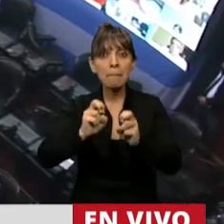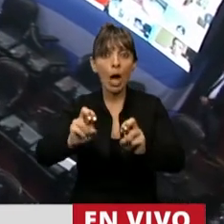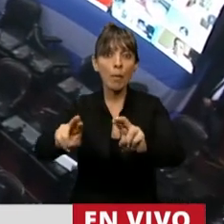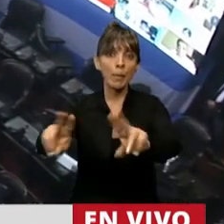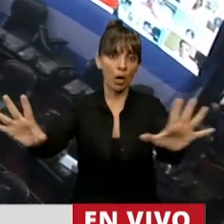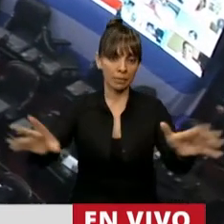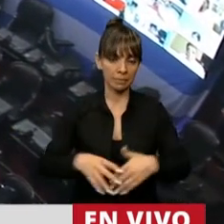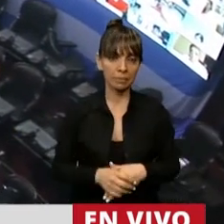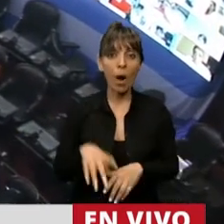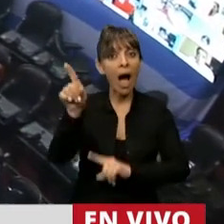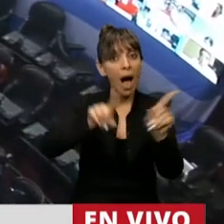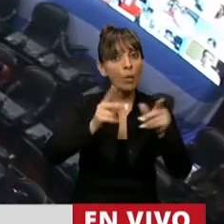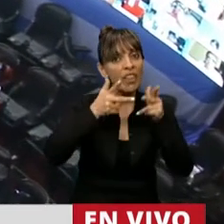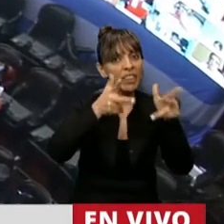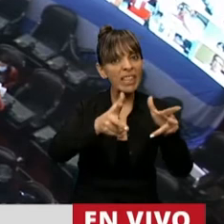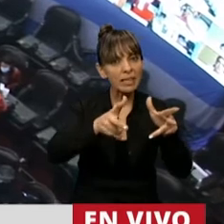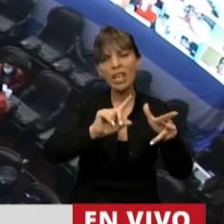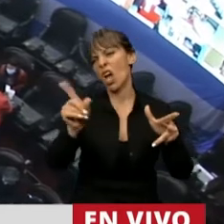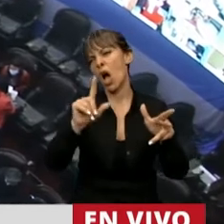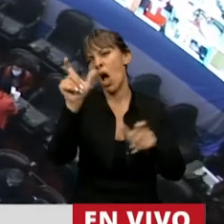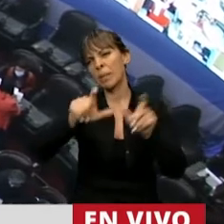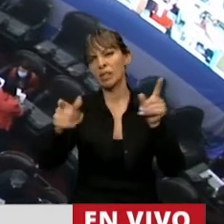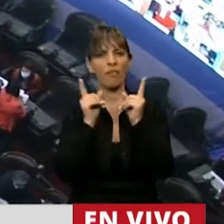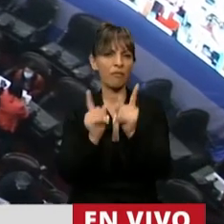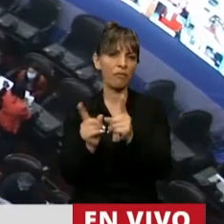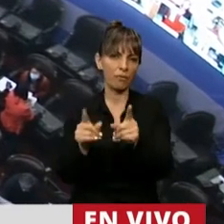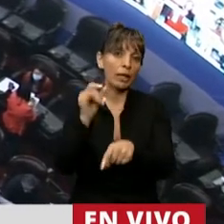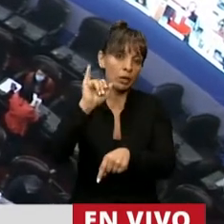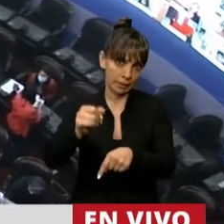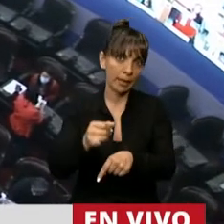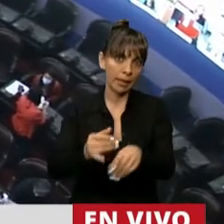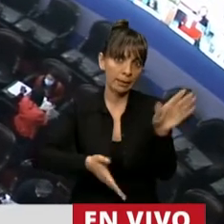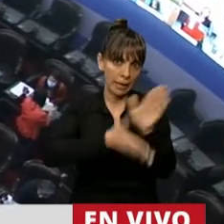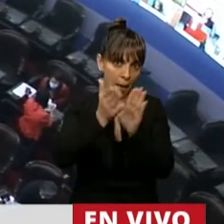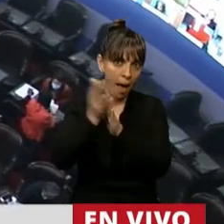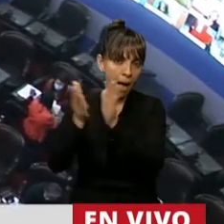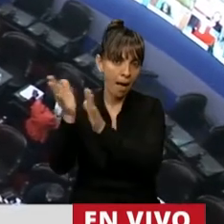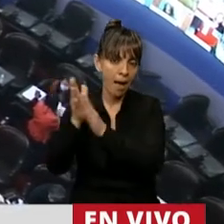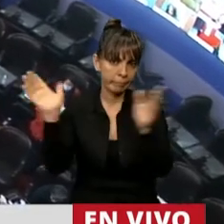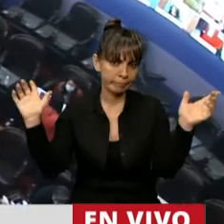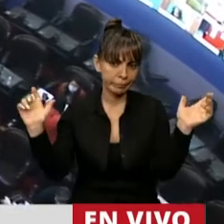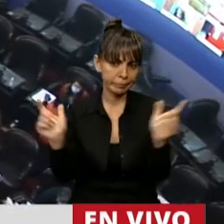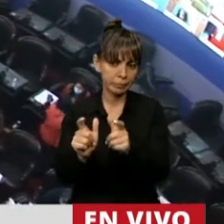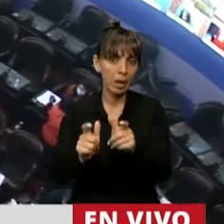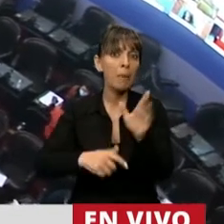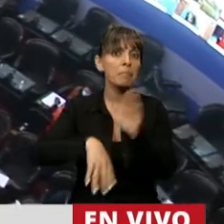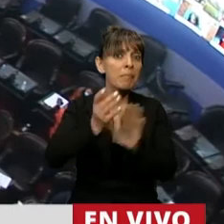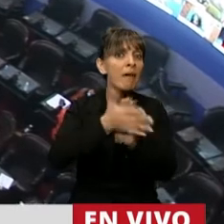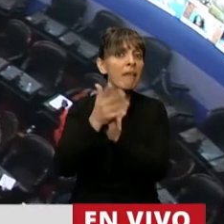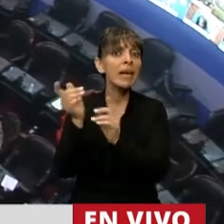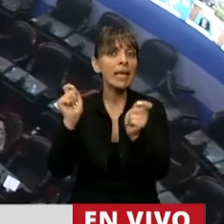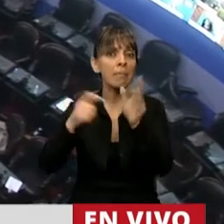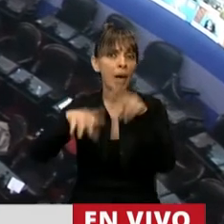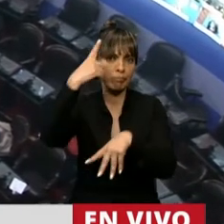Y por más que algunos digan que nadie se va a ir, al contrario, se va a ir un montón de gente. Y entre ellos, los más brillantes.